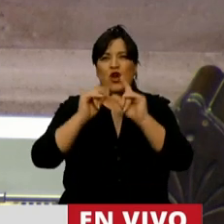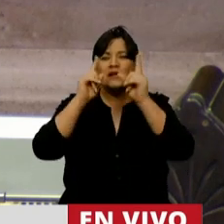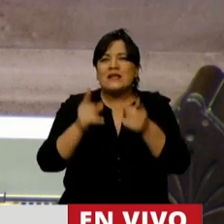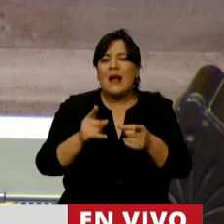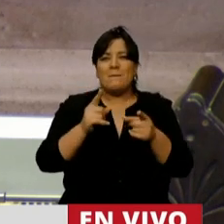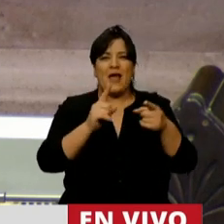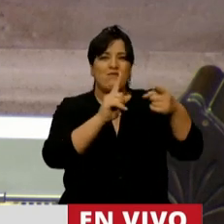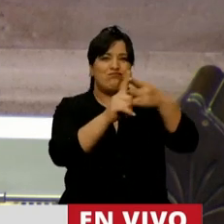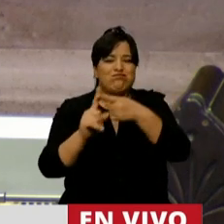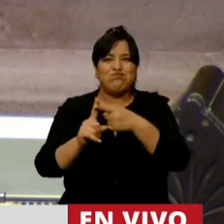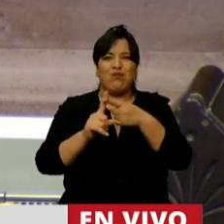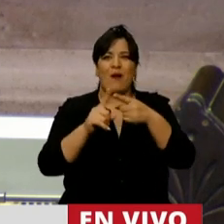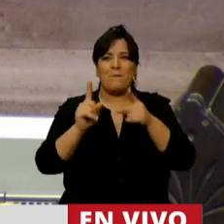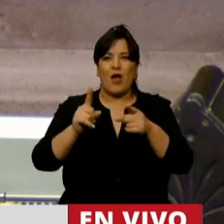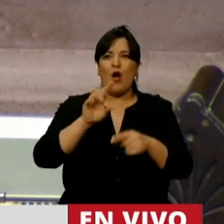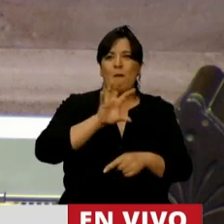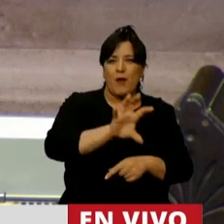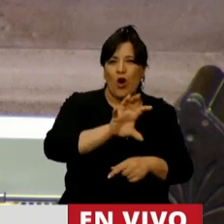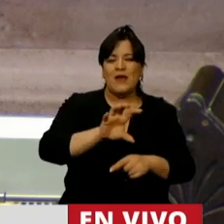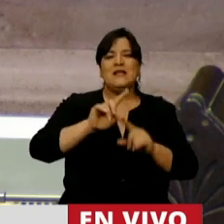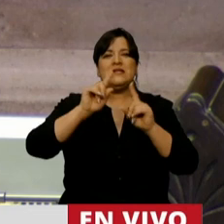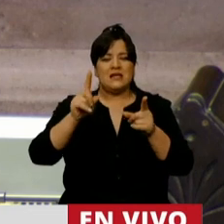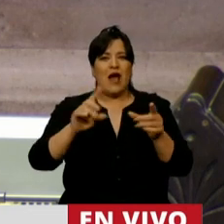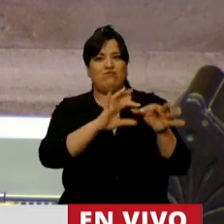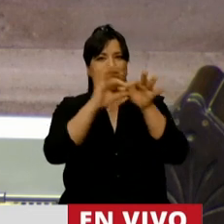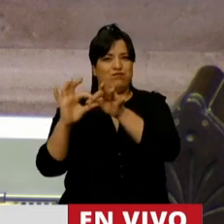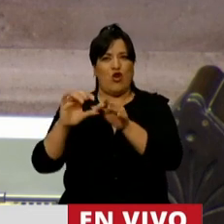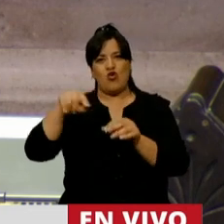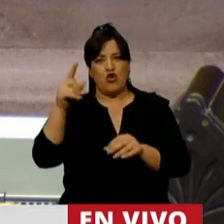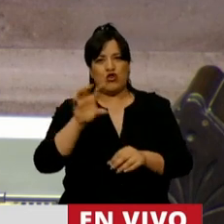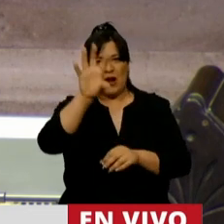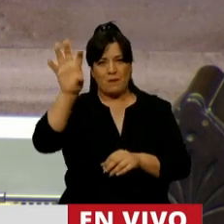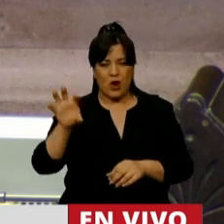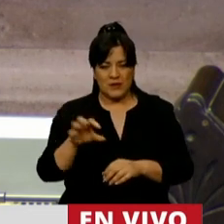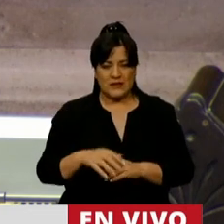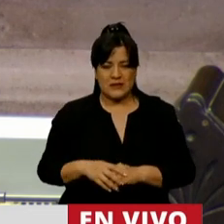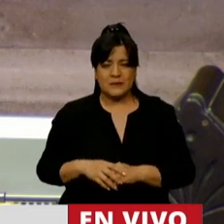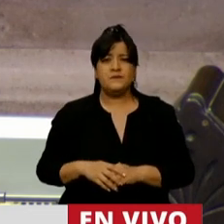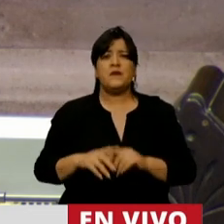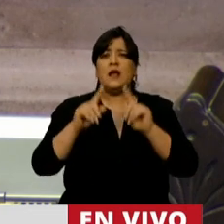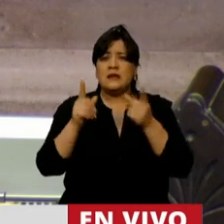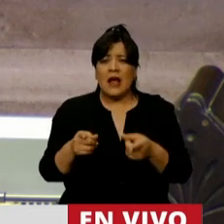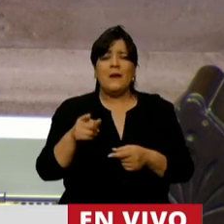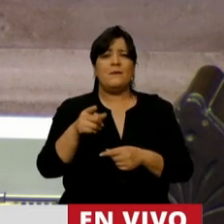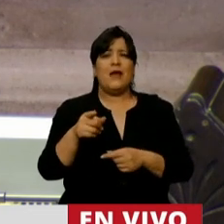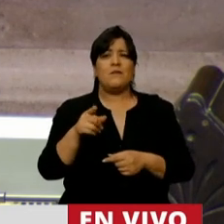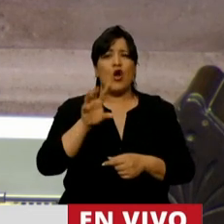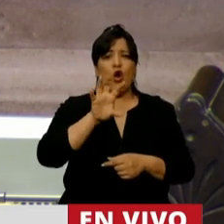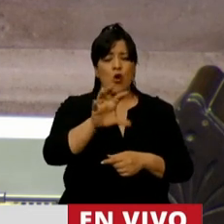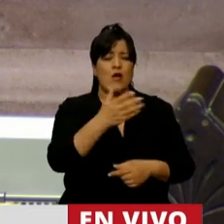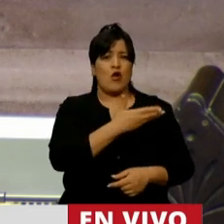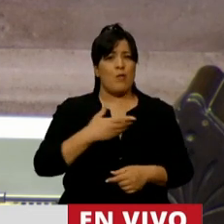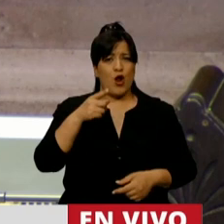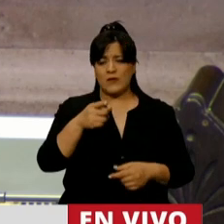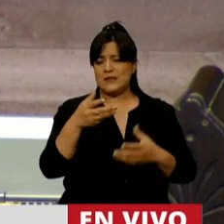cada punto de mi provincia con su potencial. Un potencial que el gobierno provincial no